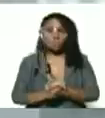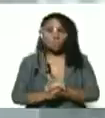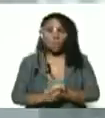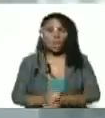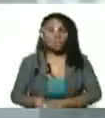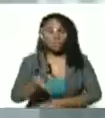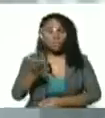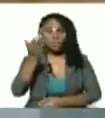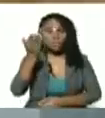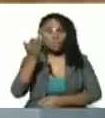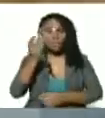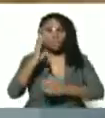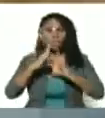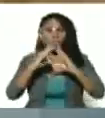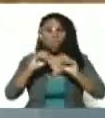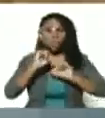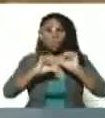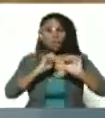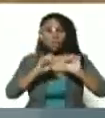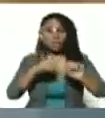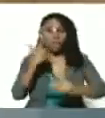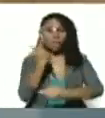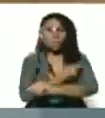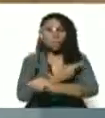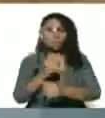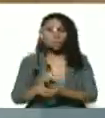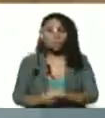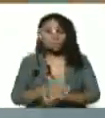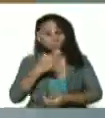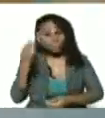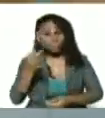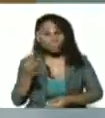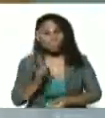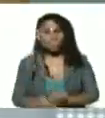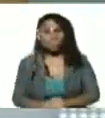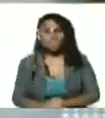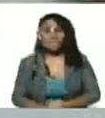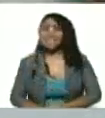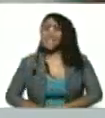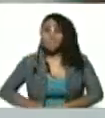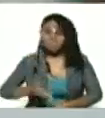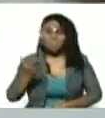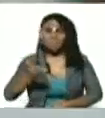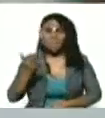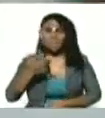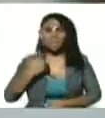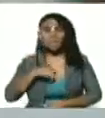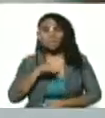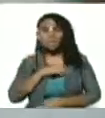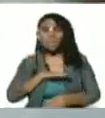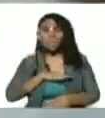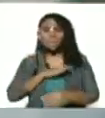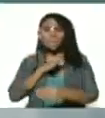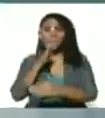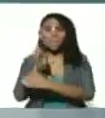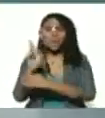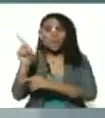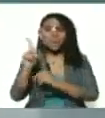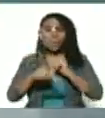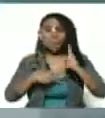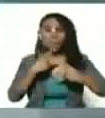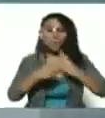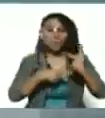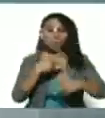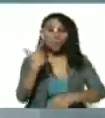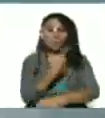todo el proceso de vacunación verdad es clave que nosotros vayamos a ese proceso de